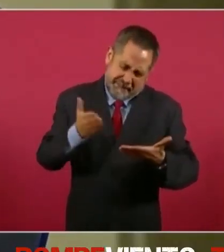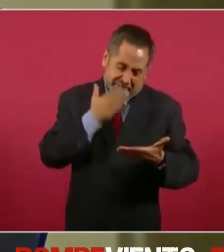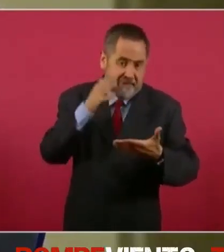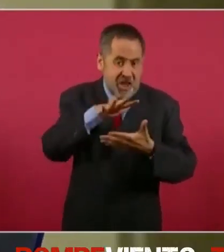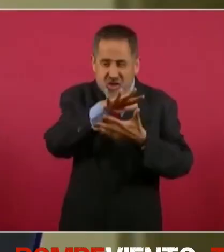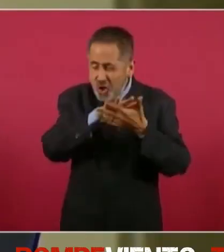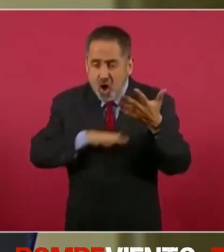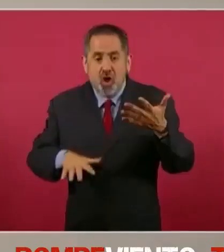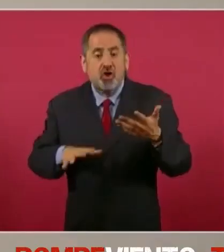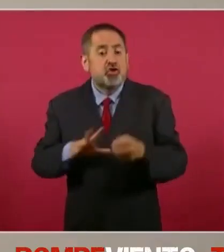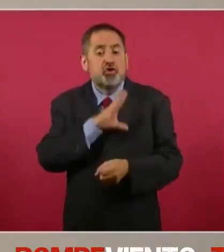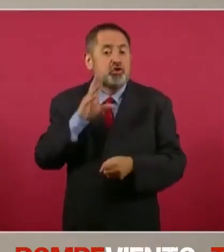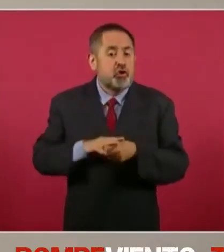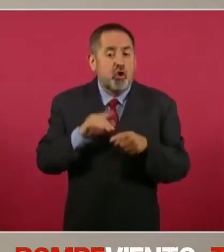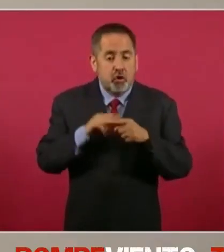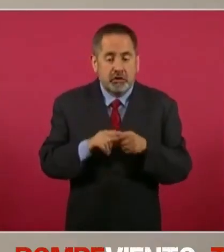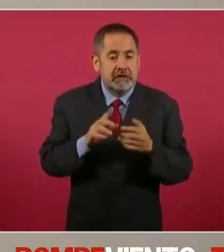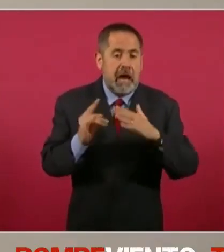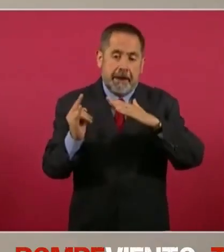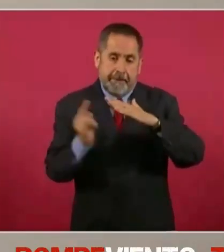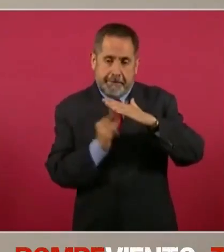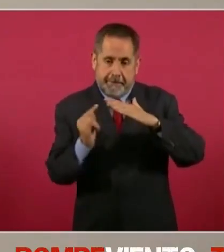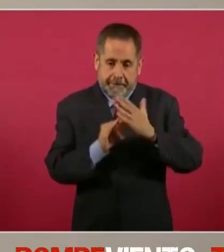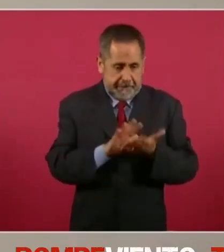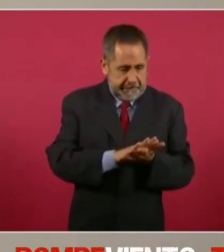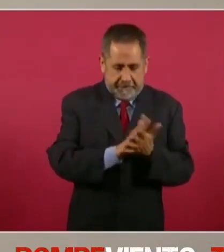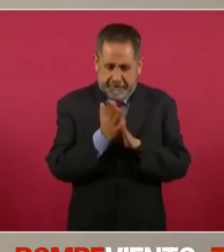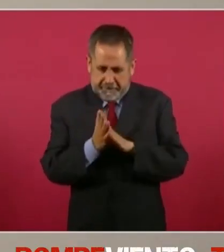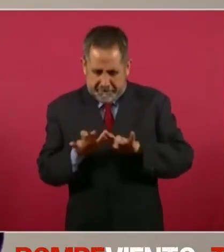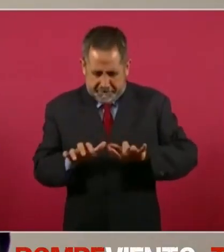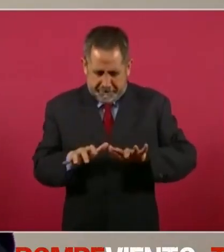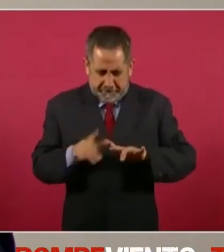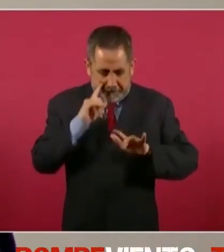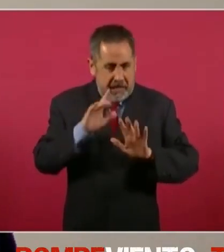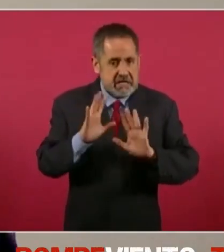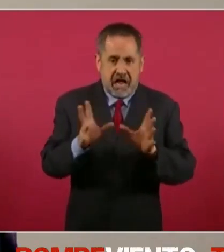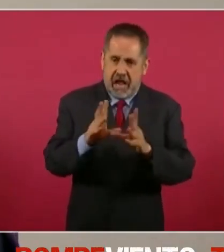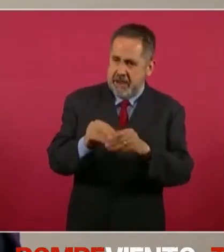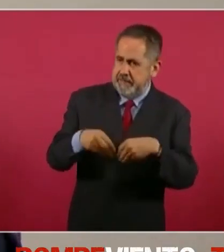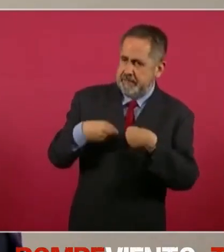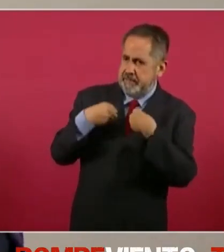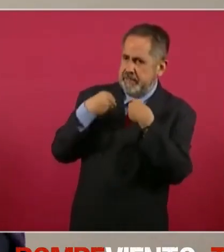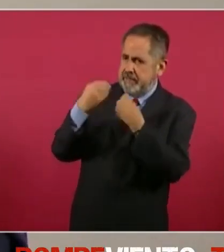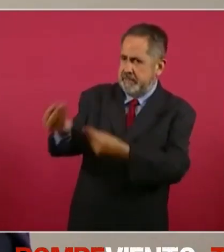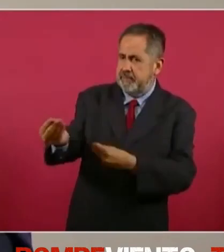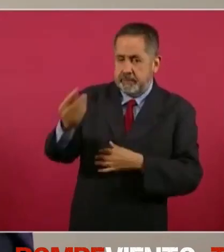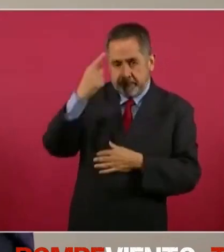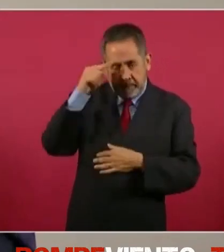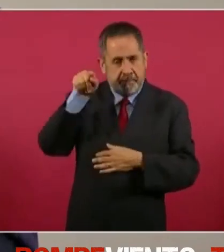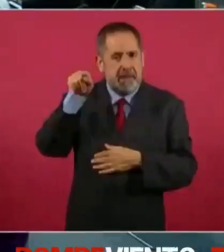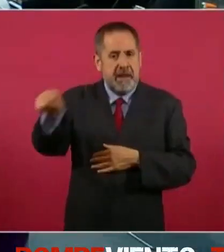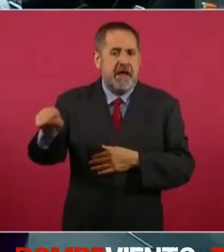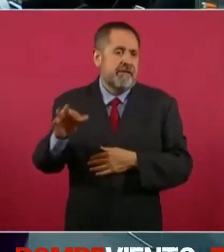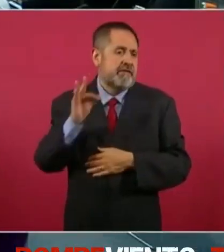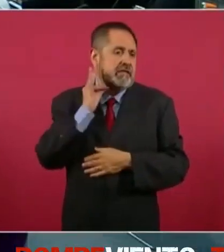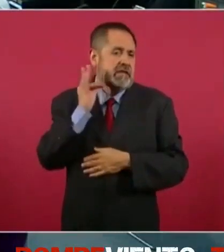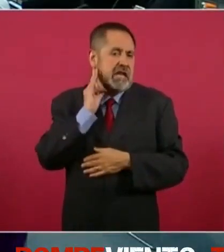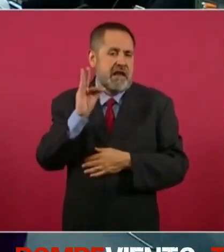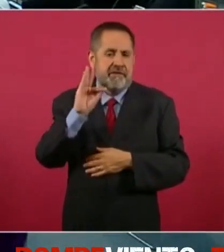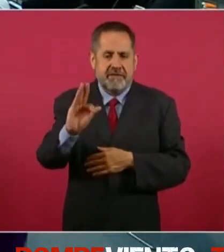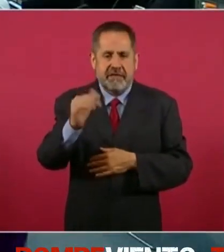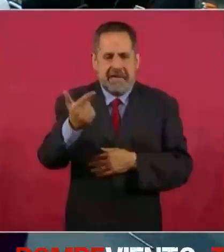han sido digitalizados y han sido entregados ya a la Fiscalía General